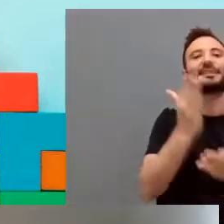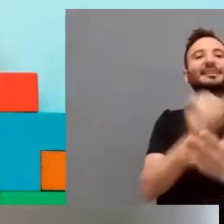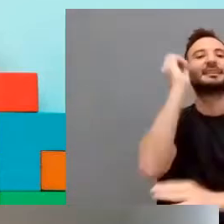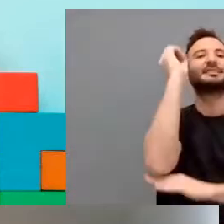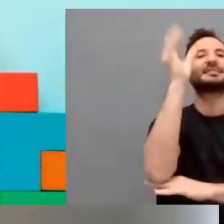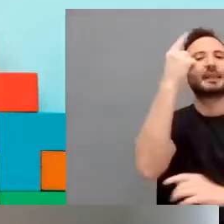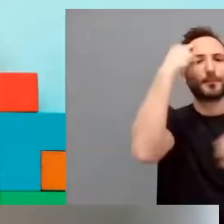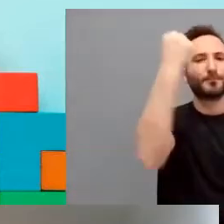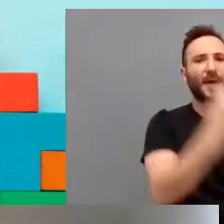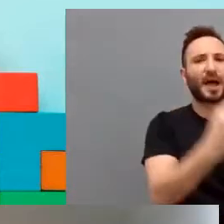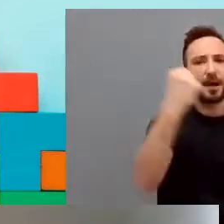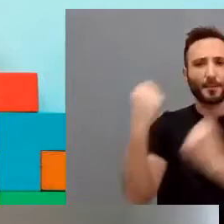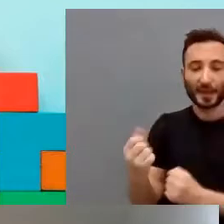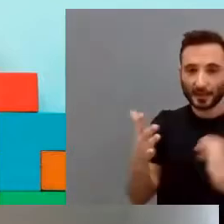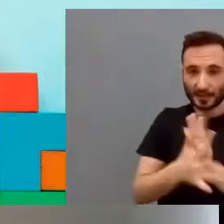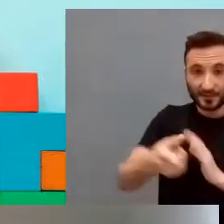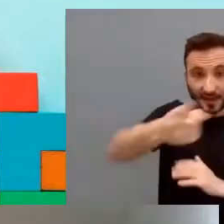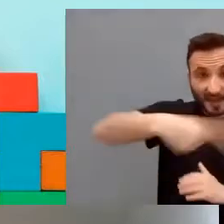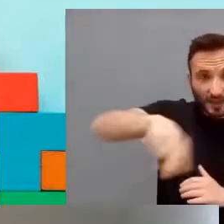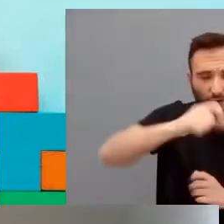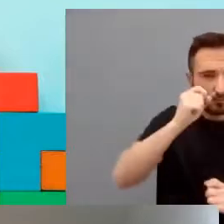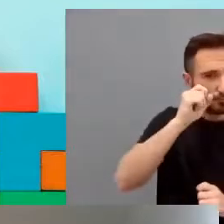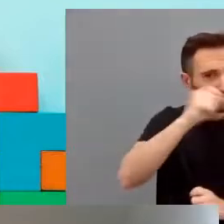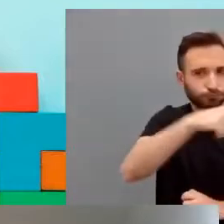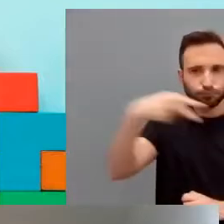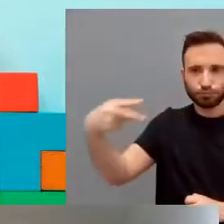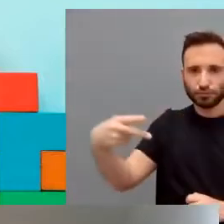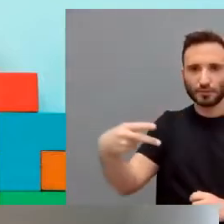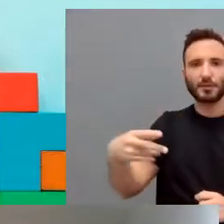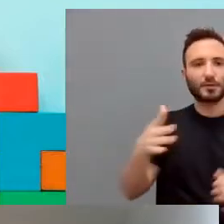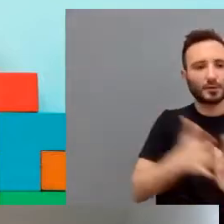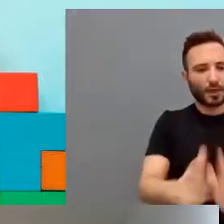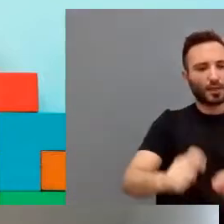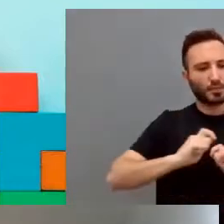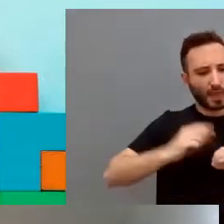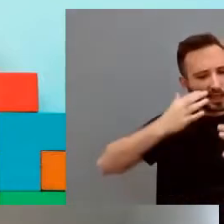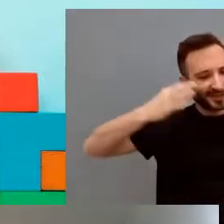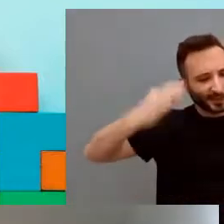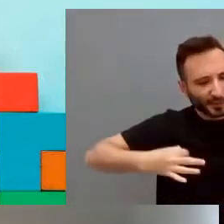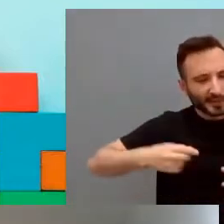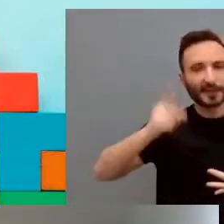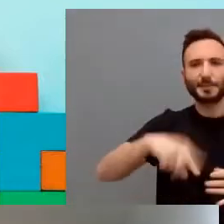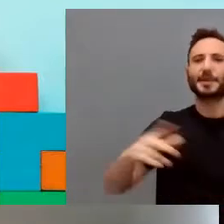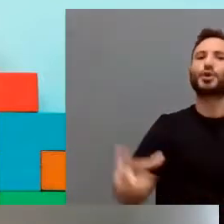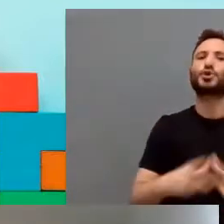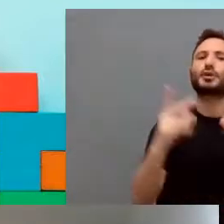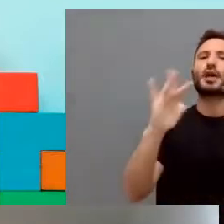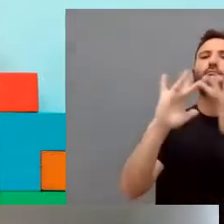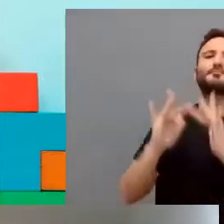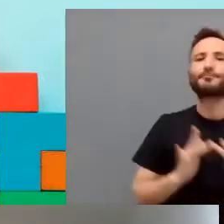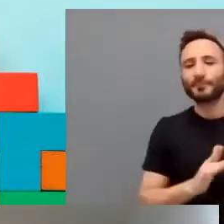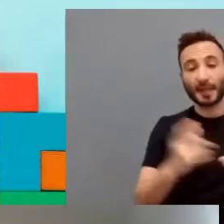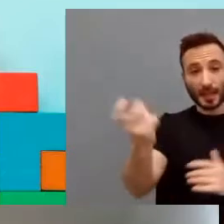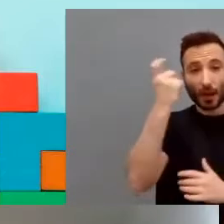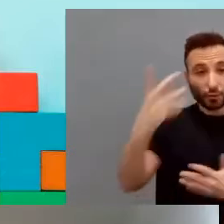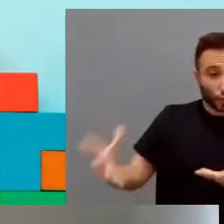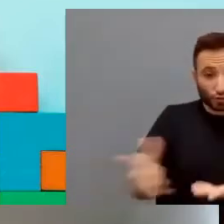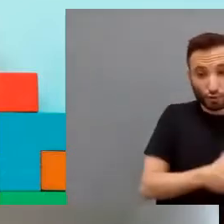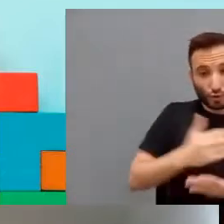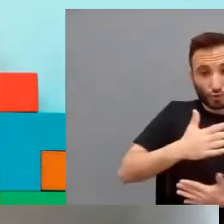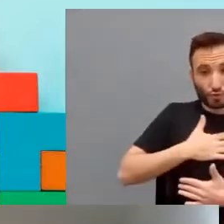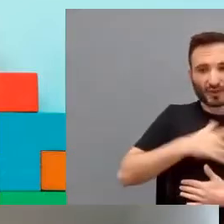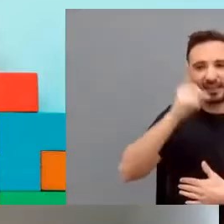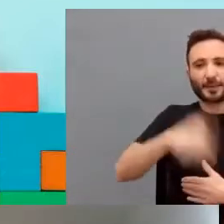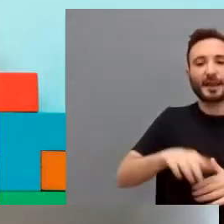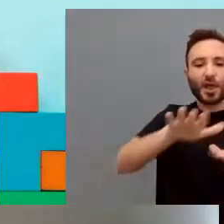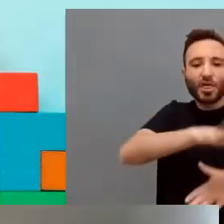pueden imaginar lo que significa de seguridad y de sociabilidad para todos nuestros alumnos y de aprender en